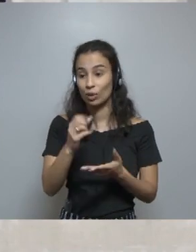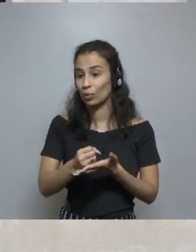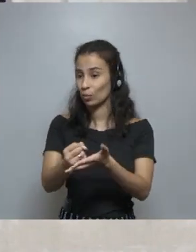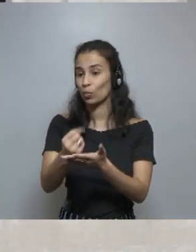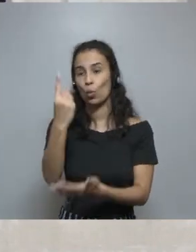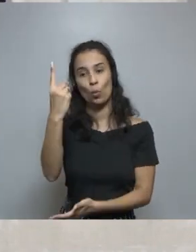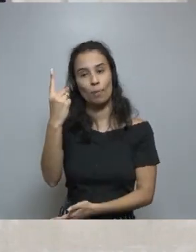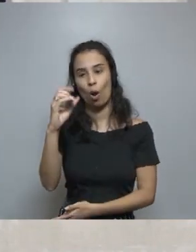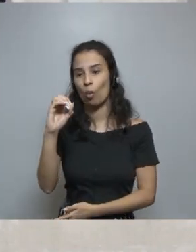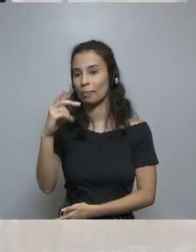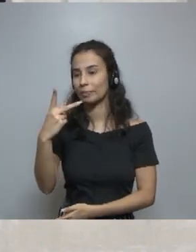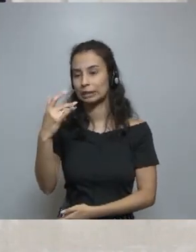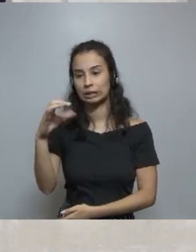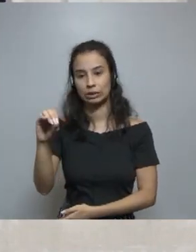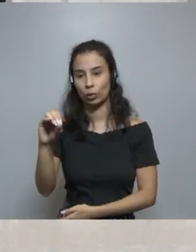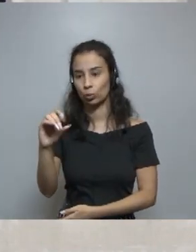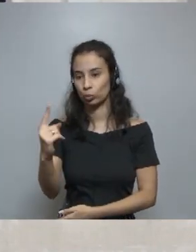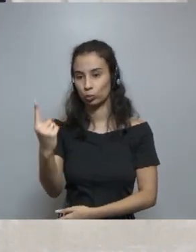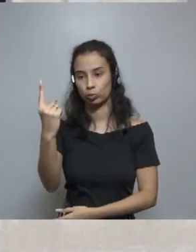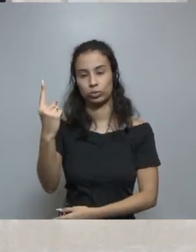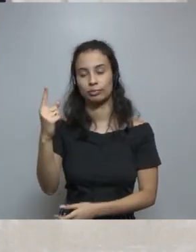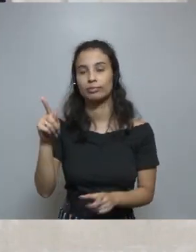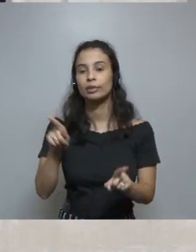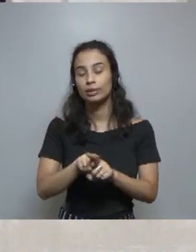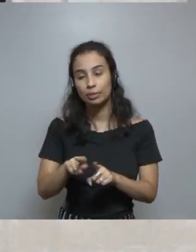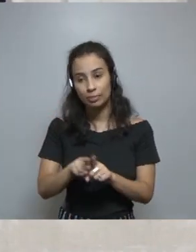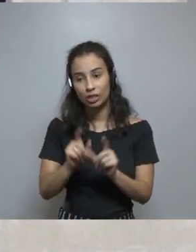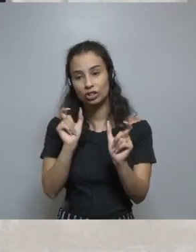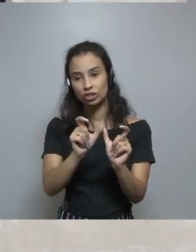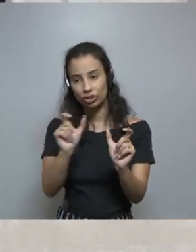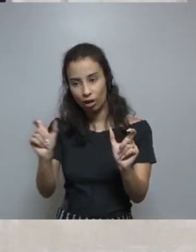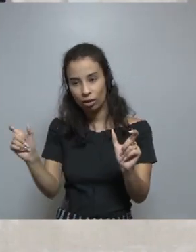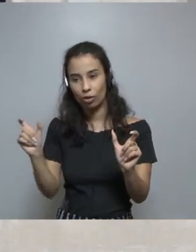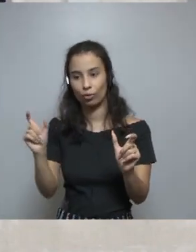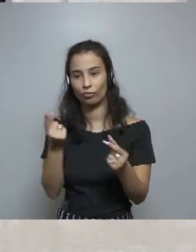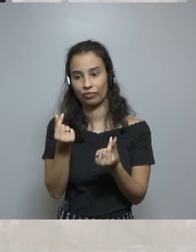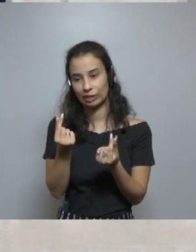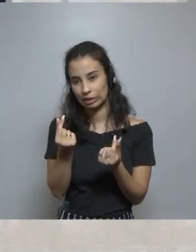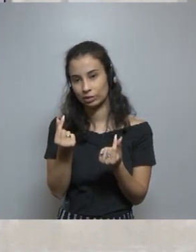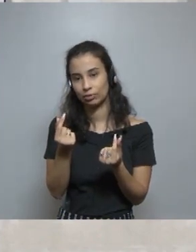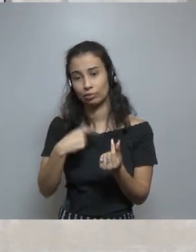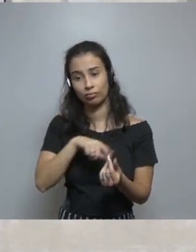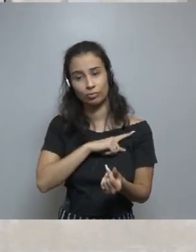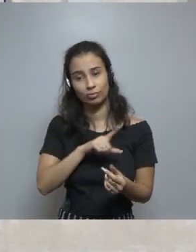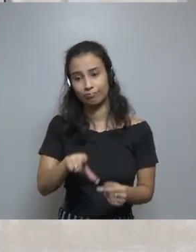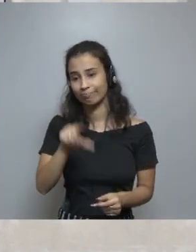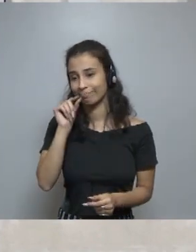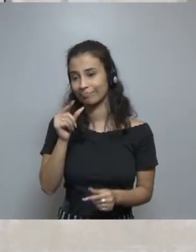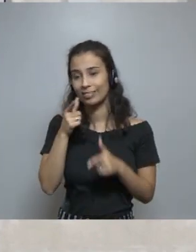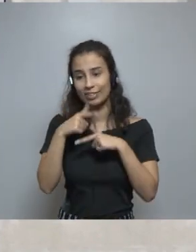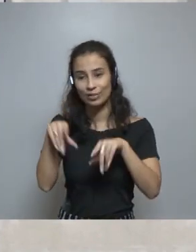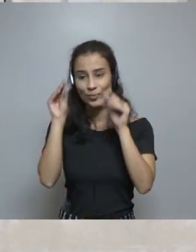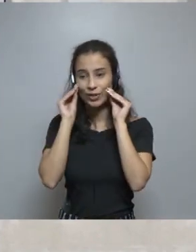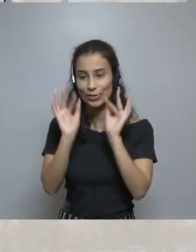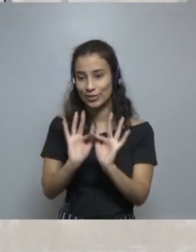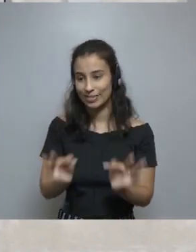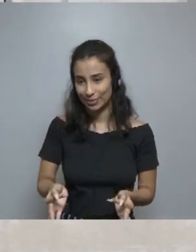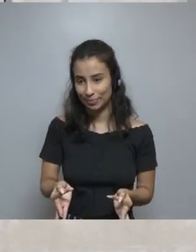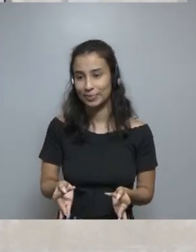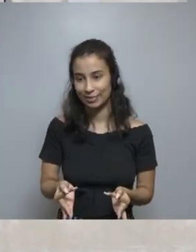Decidimos por una buena opción para el cliente y de la jerga financiera optamos por el lenguaje sencillo.